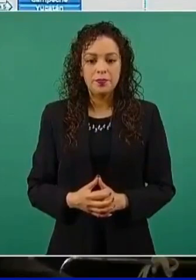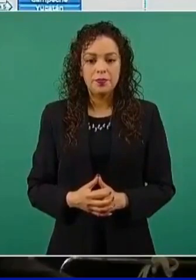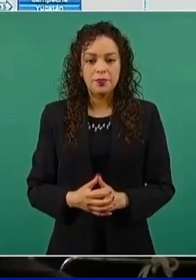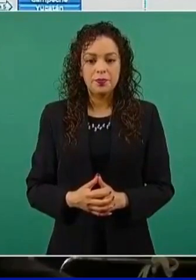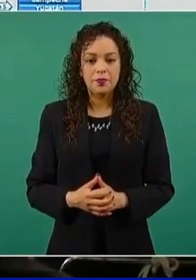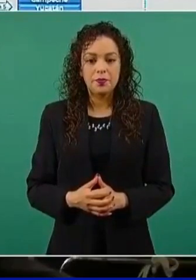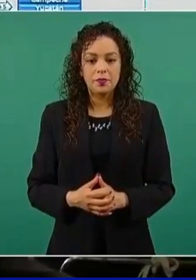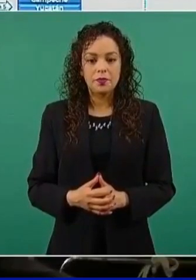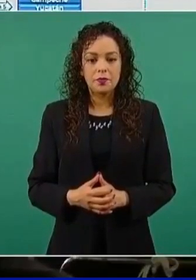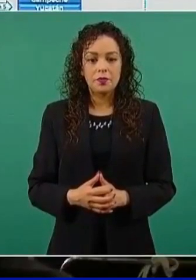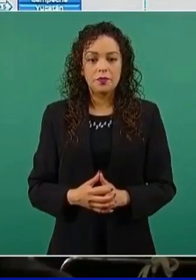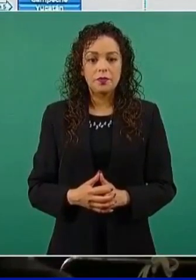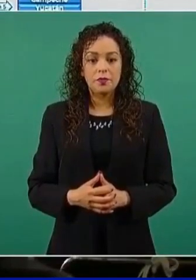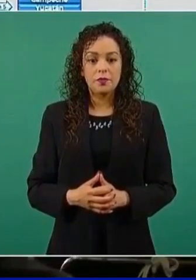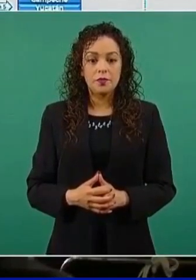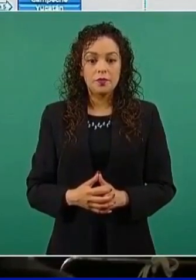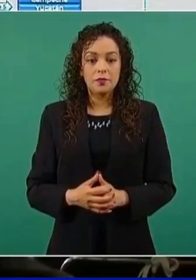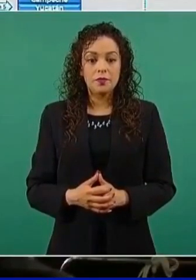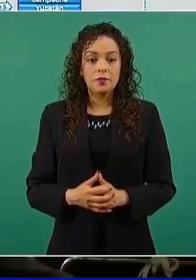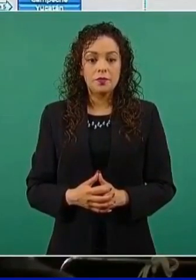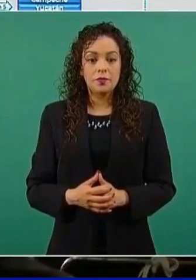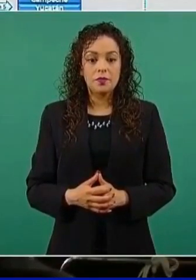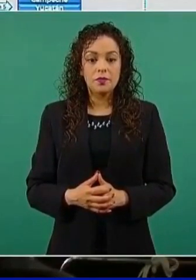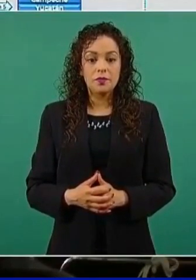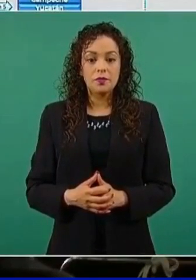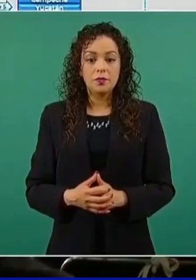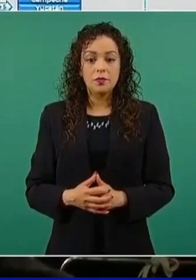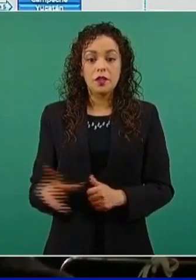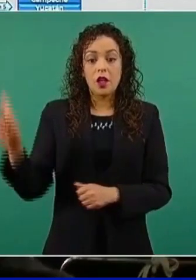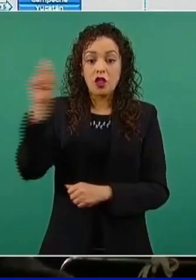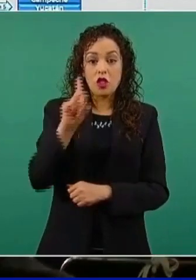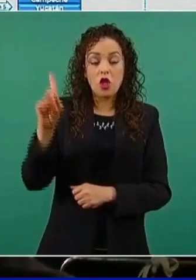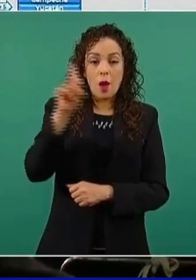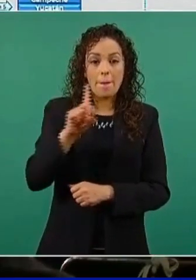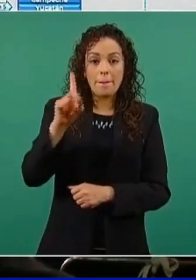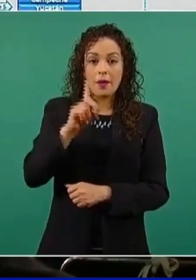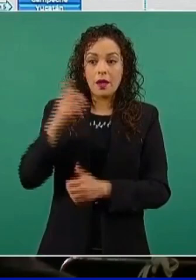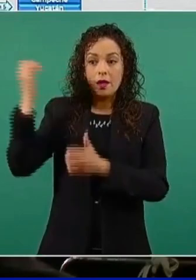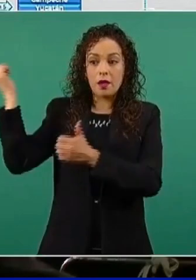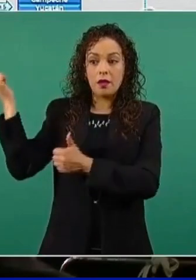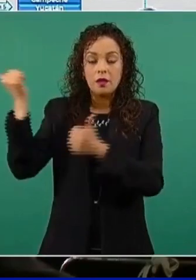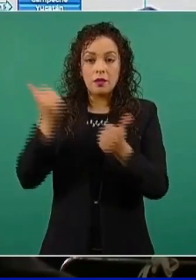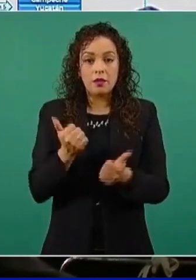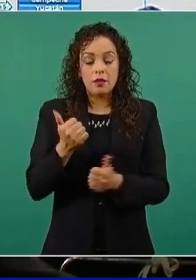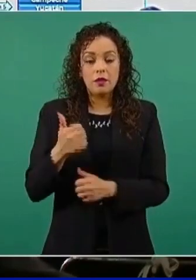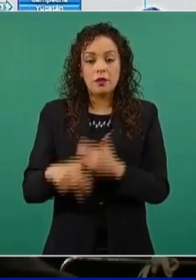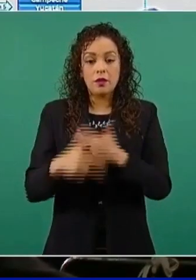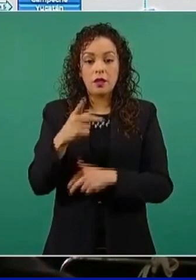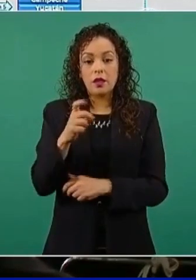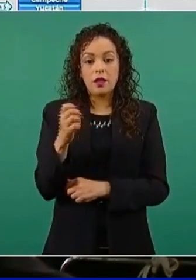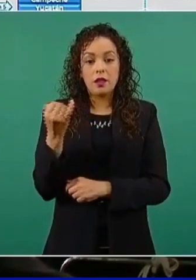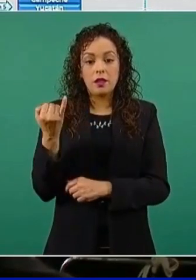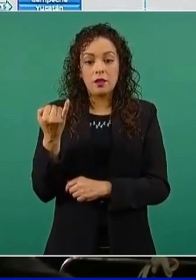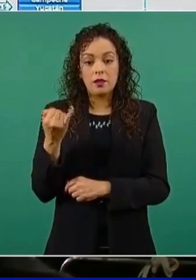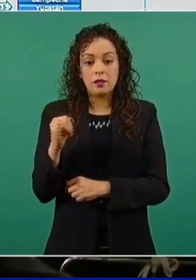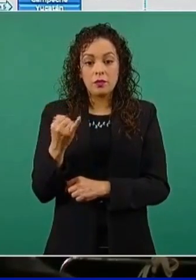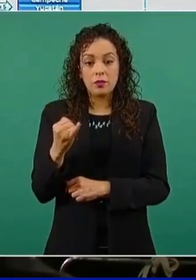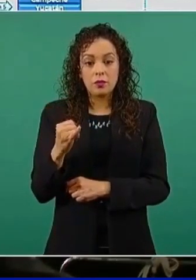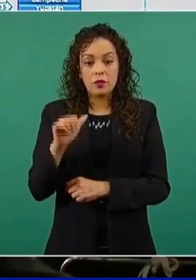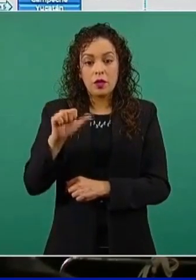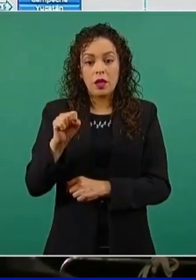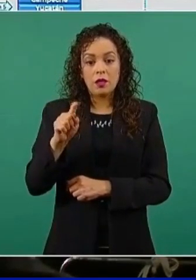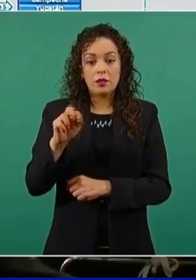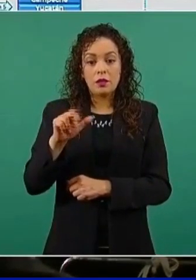De lo que se recibió el día domingo, el 13 de junio, de AstraZeneca y las